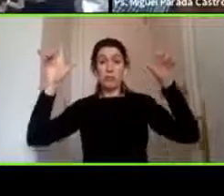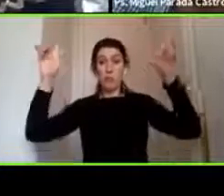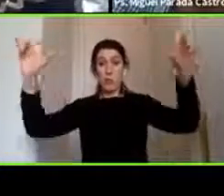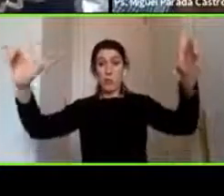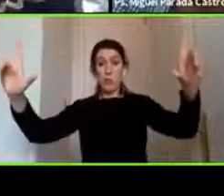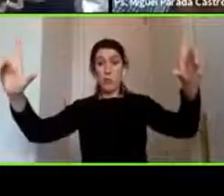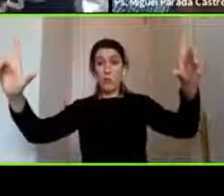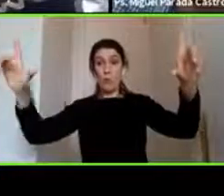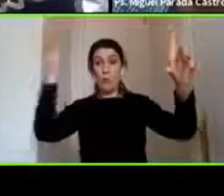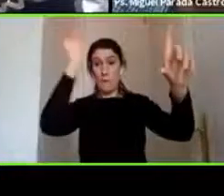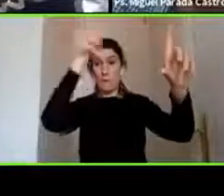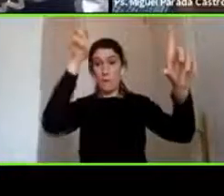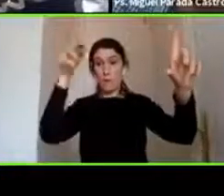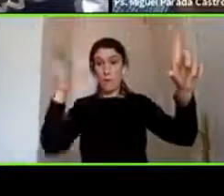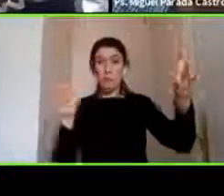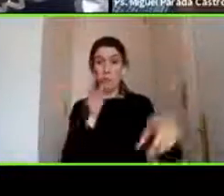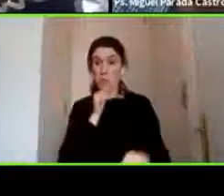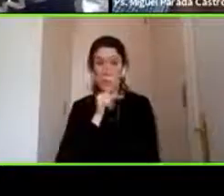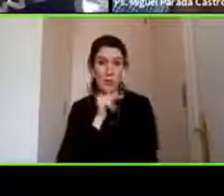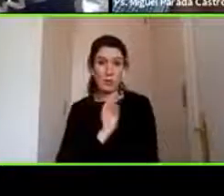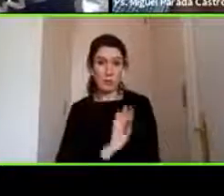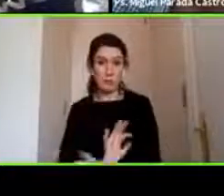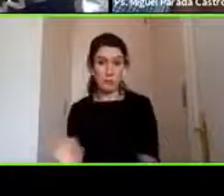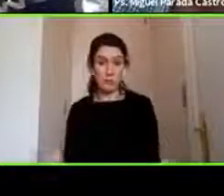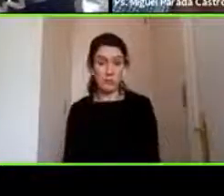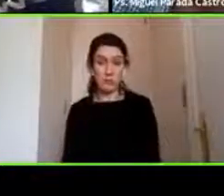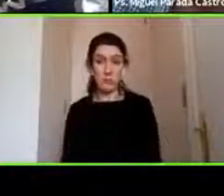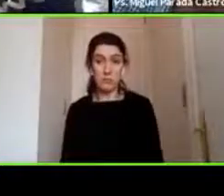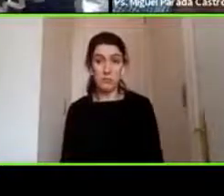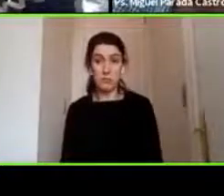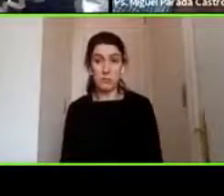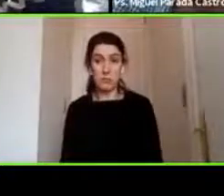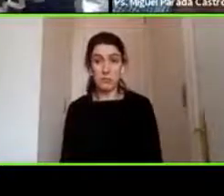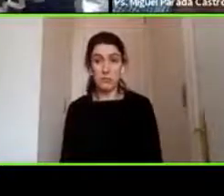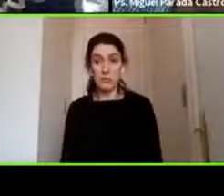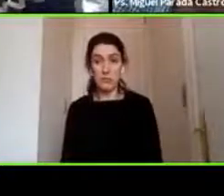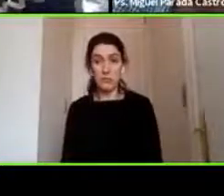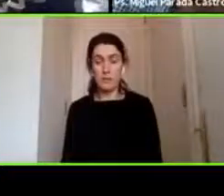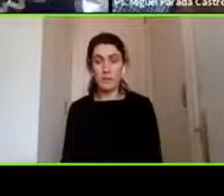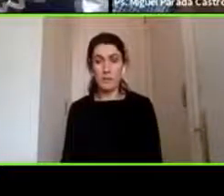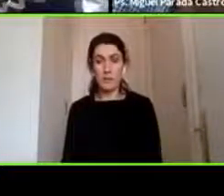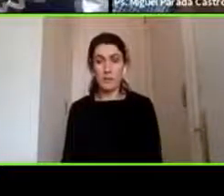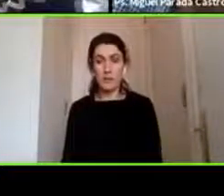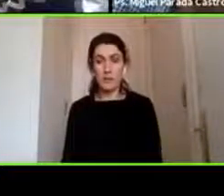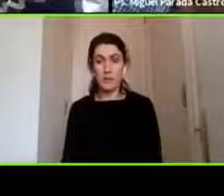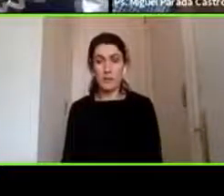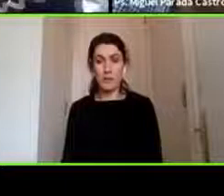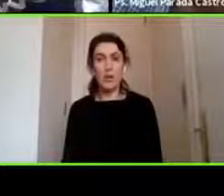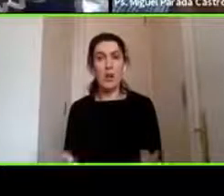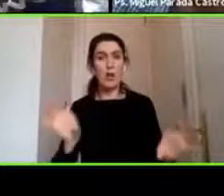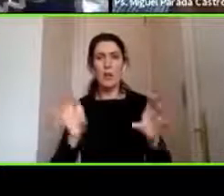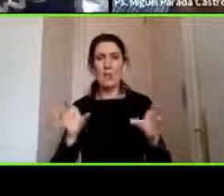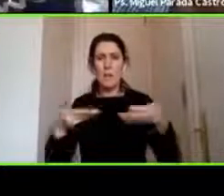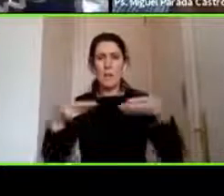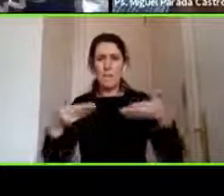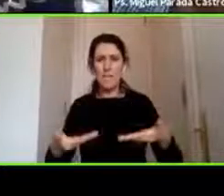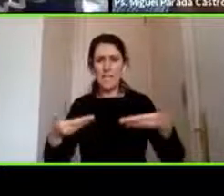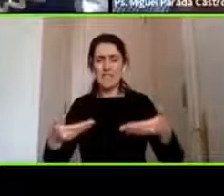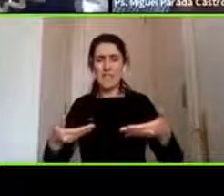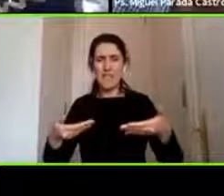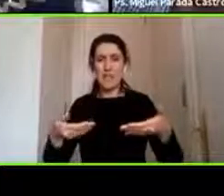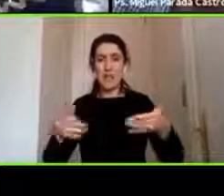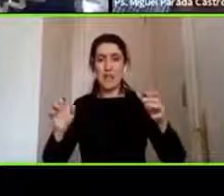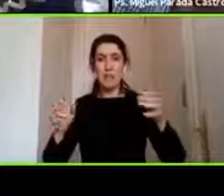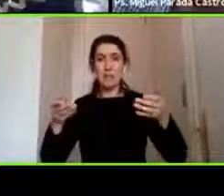camas por ejemplo eso no sé creo que evitar poner cosas de mucho peso en altura también es una forma de